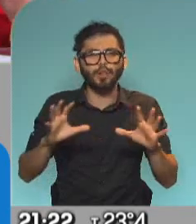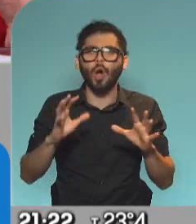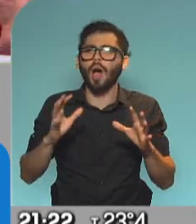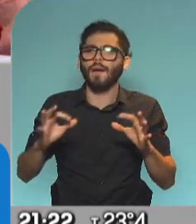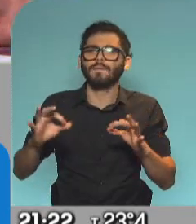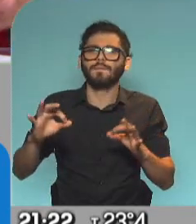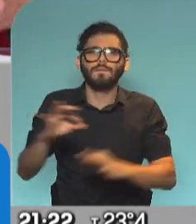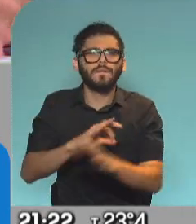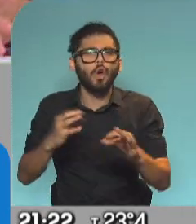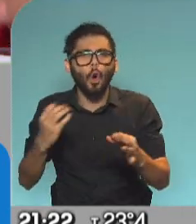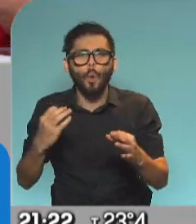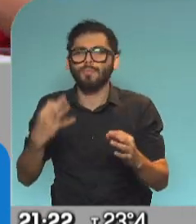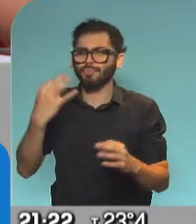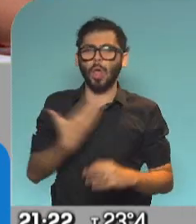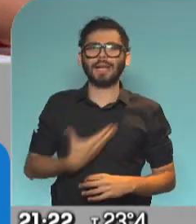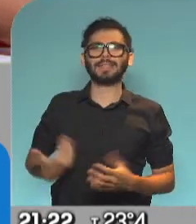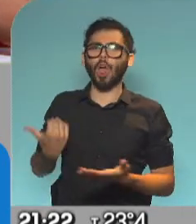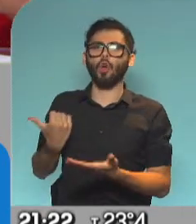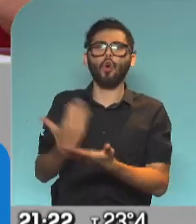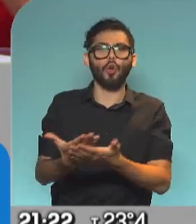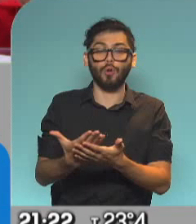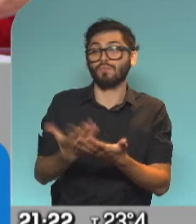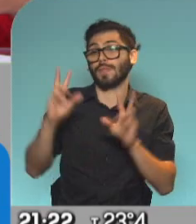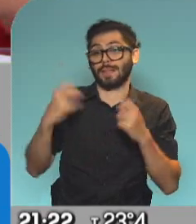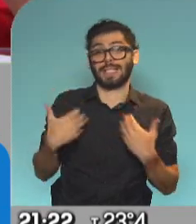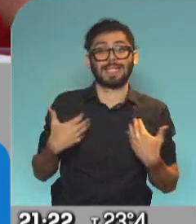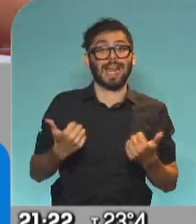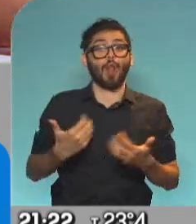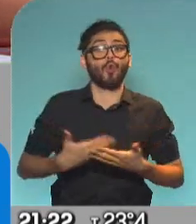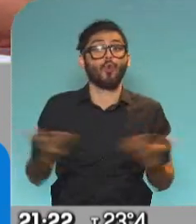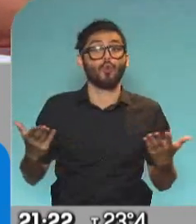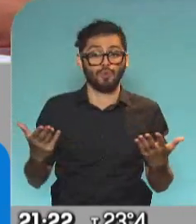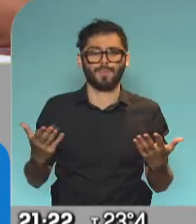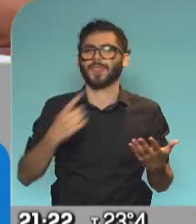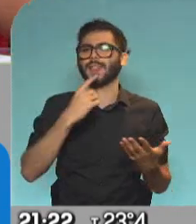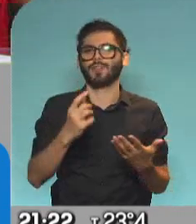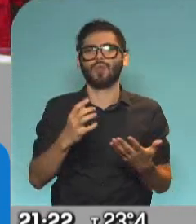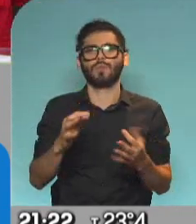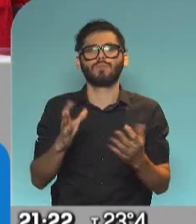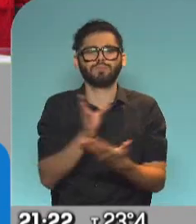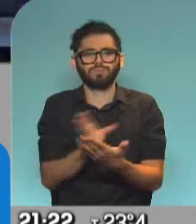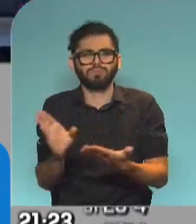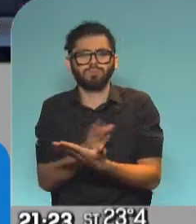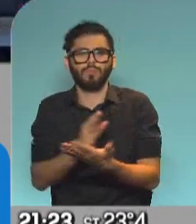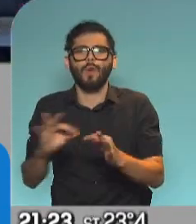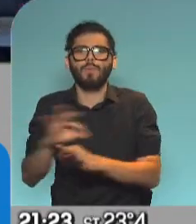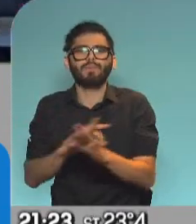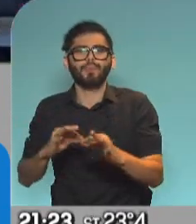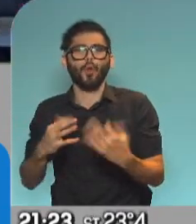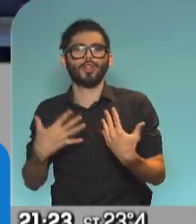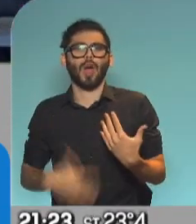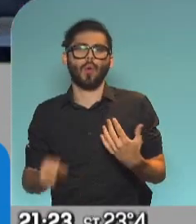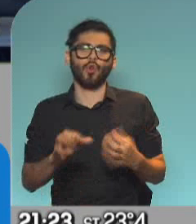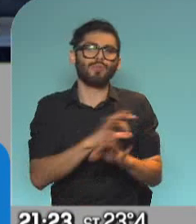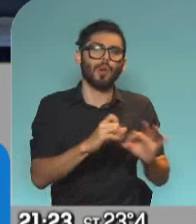a tratar, que era una propuesta desde el Estado en un tema de salud público y que iba a dividirse el proyecto de labor. Su frase instaló el tema en la agenda,